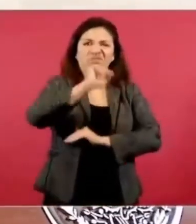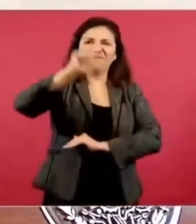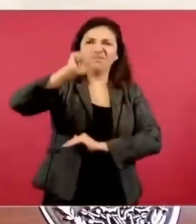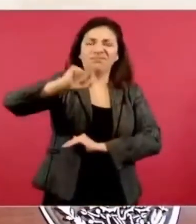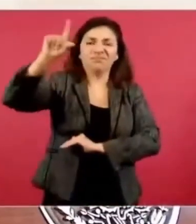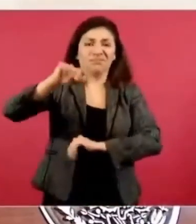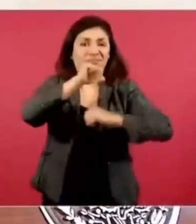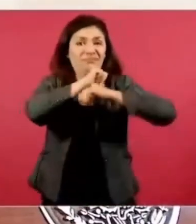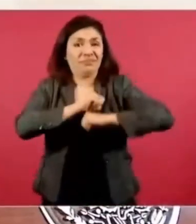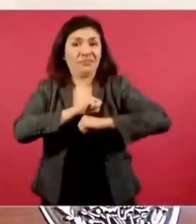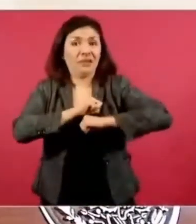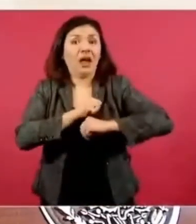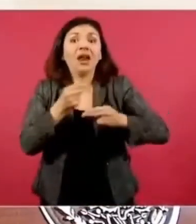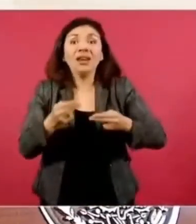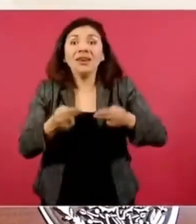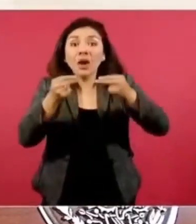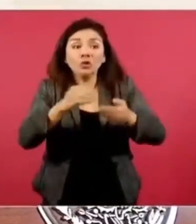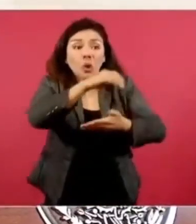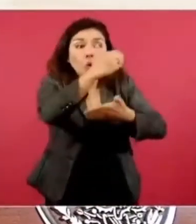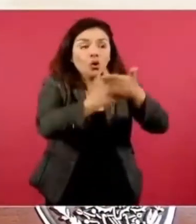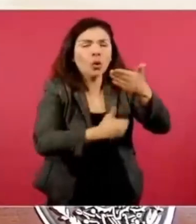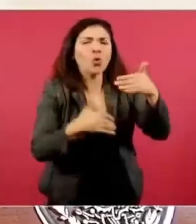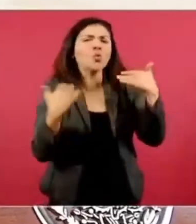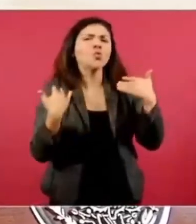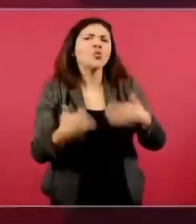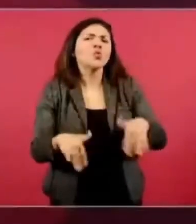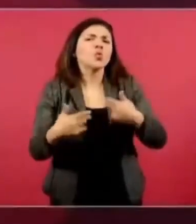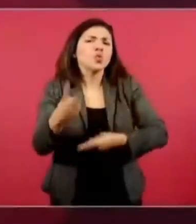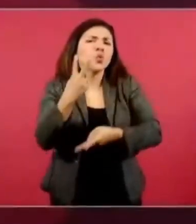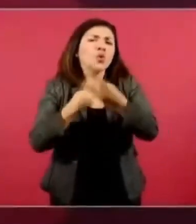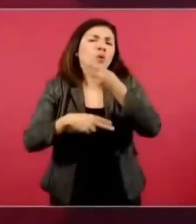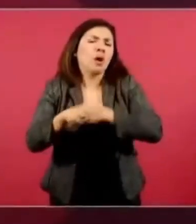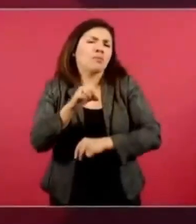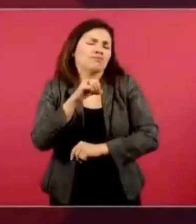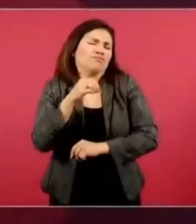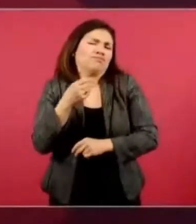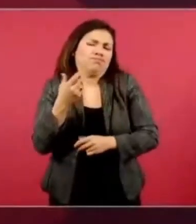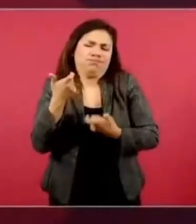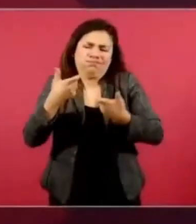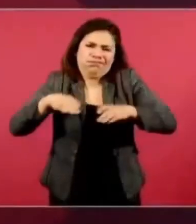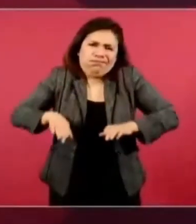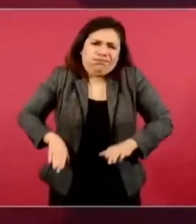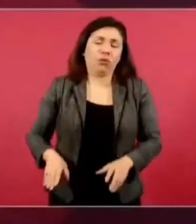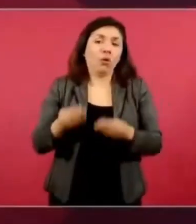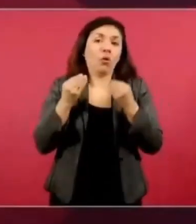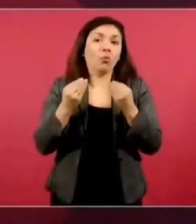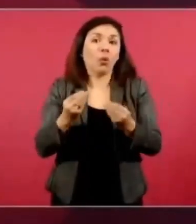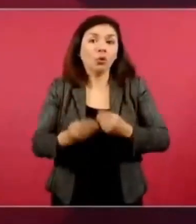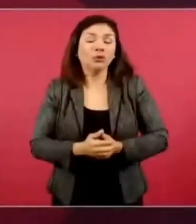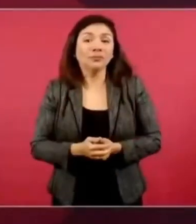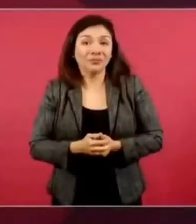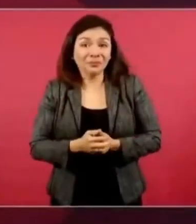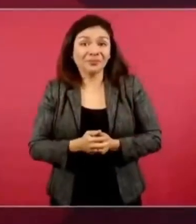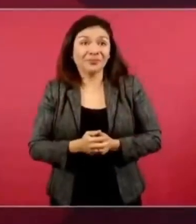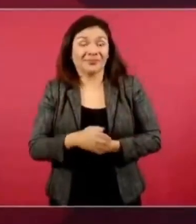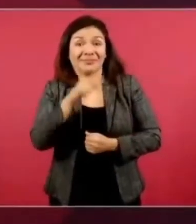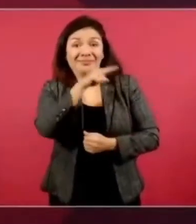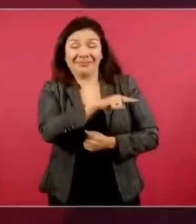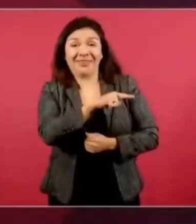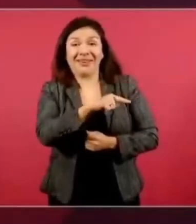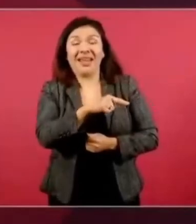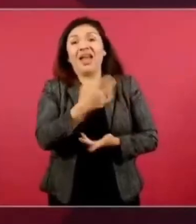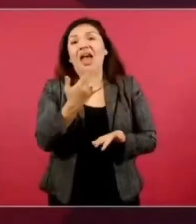Muy buenos negocios y muy malos negocios para la hacienda pública.